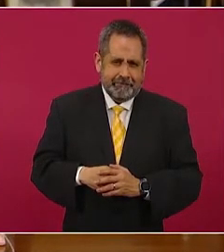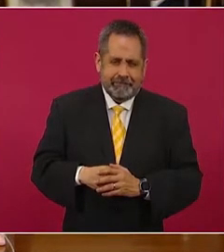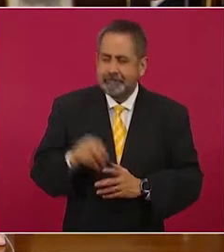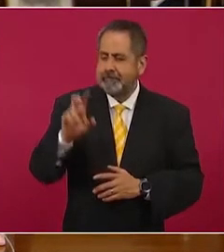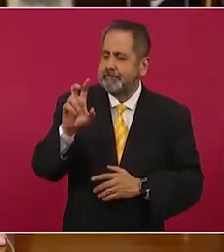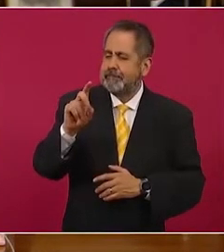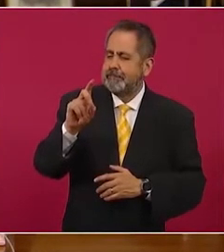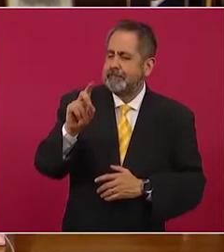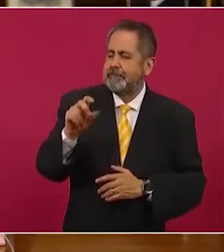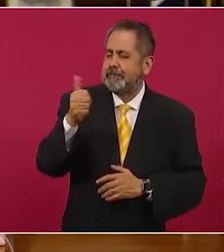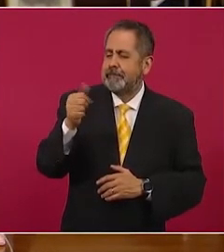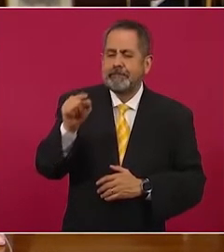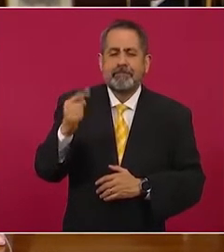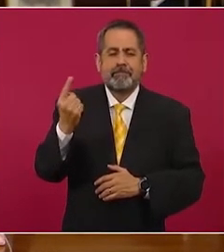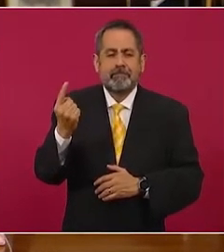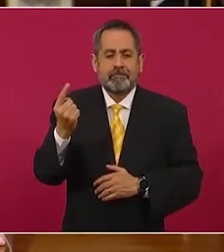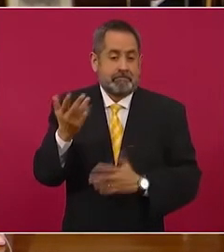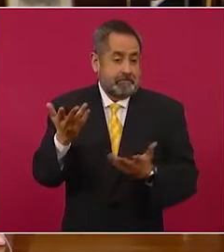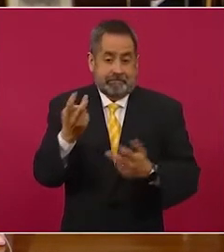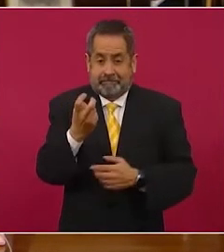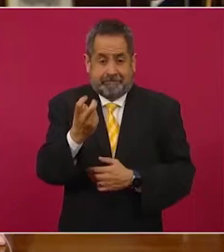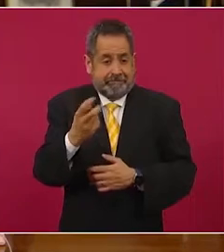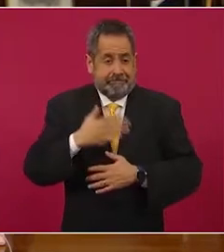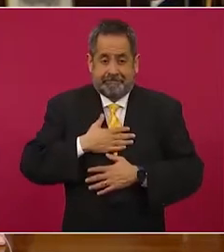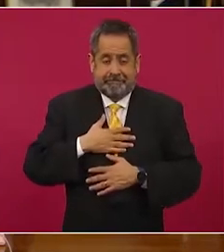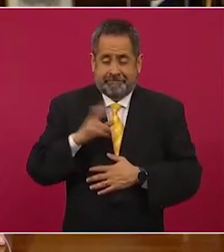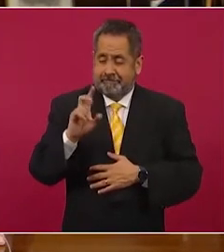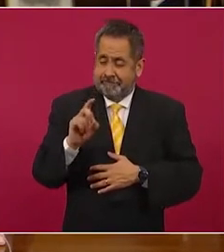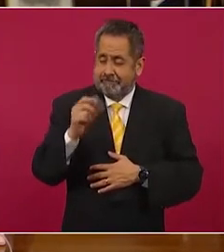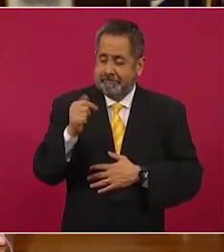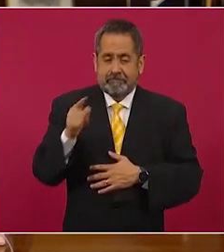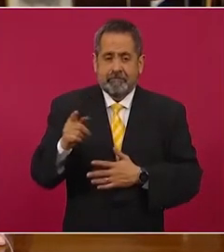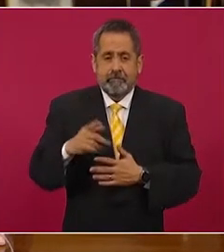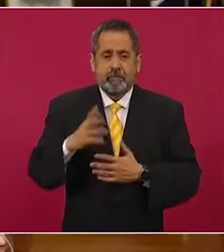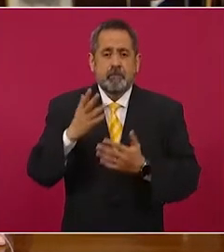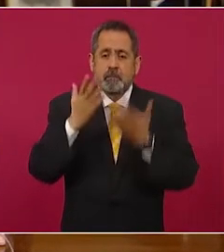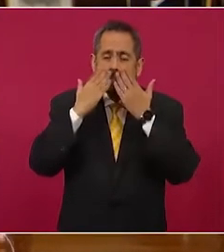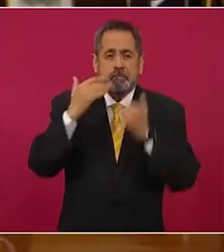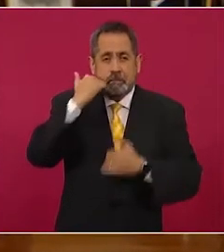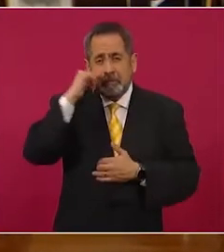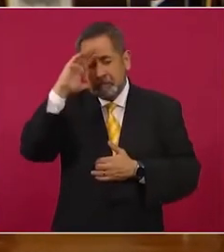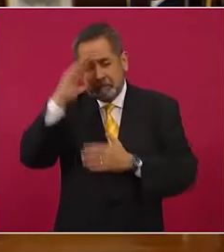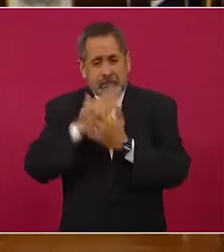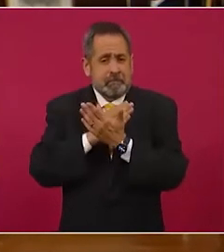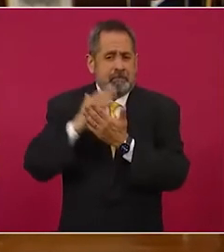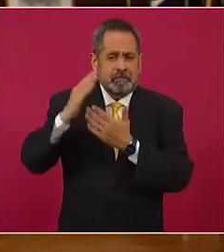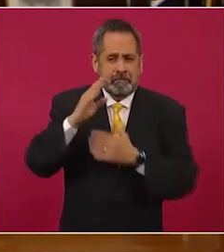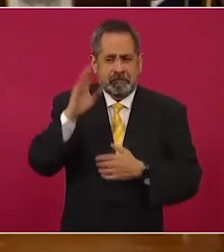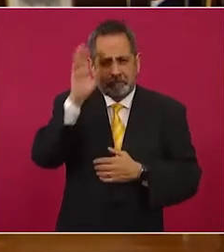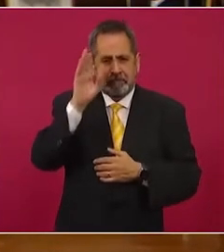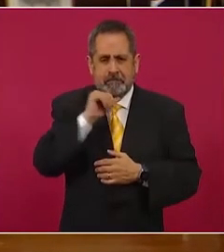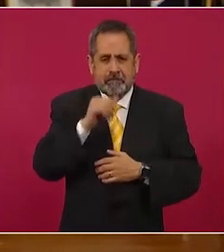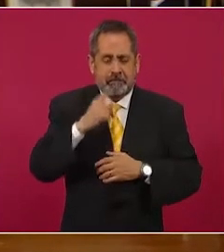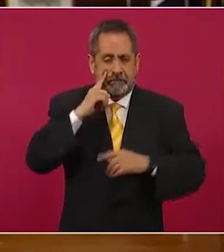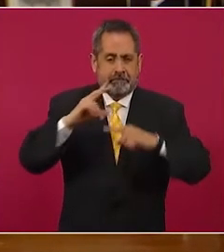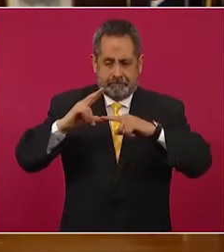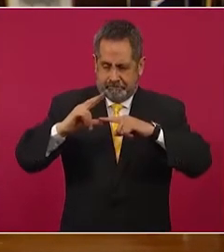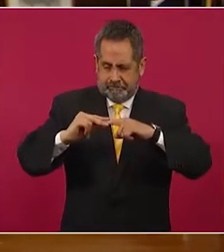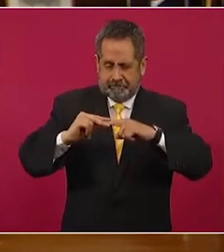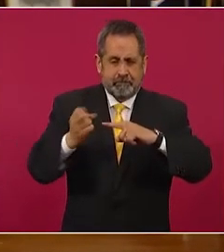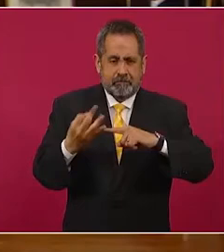Calentura,.1, así ha estado, no he tenido calentura. Oxigenación,